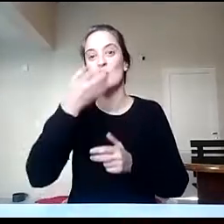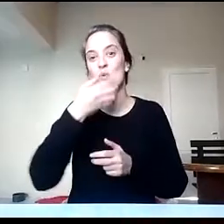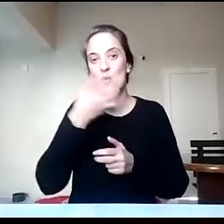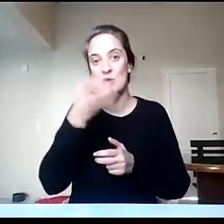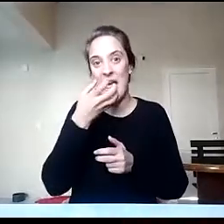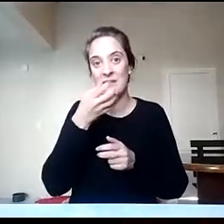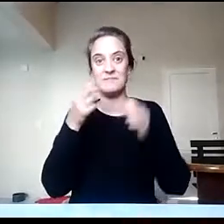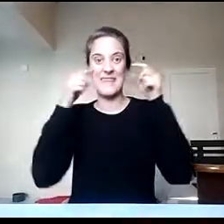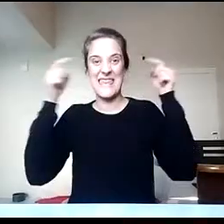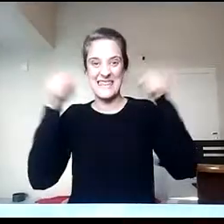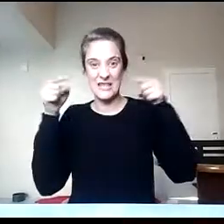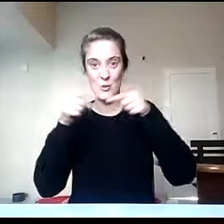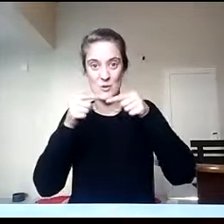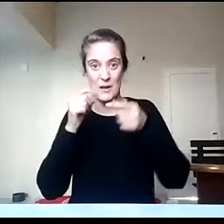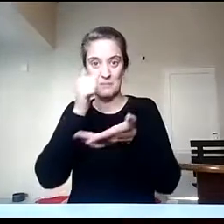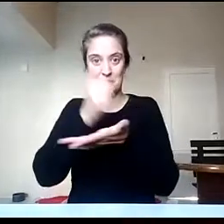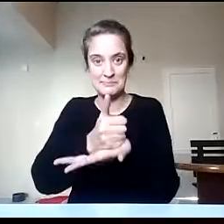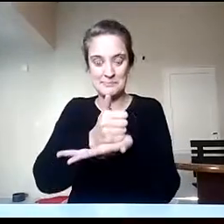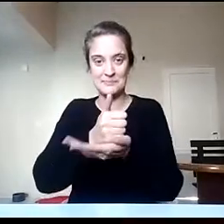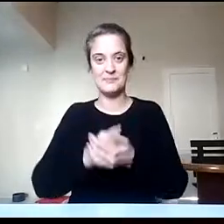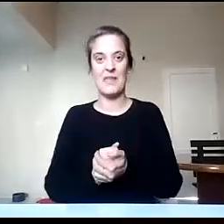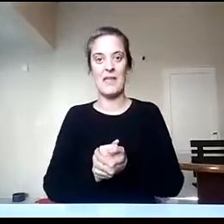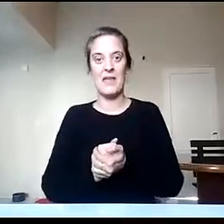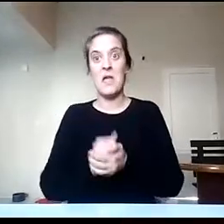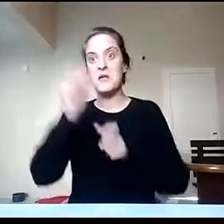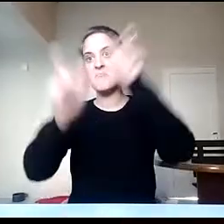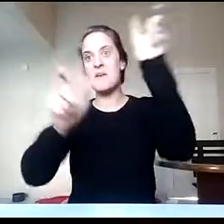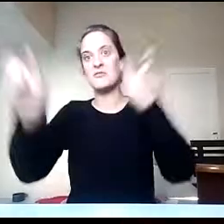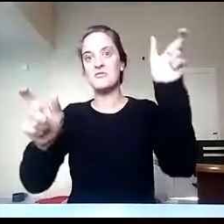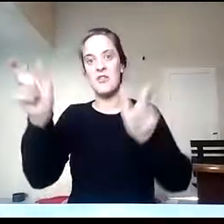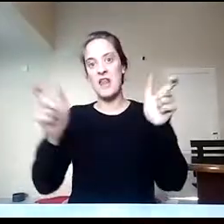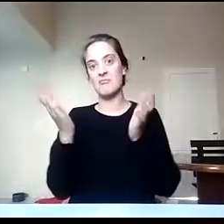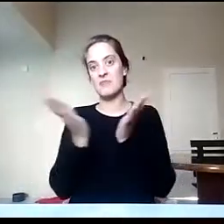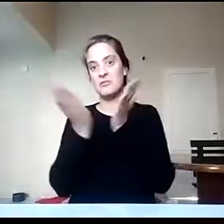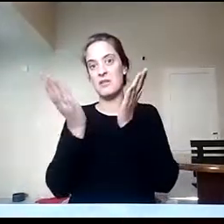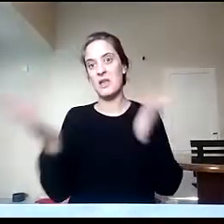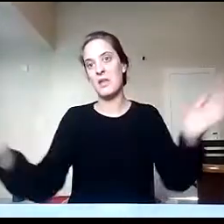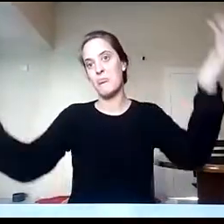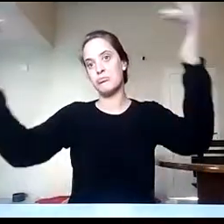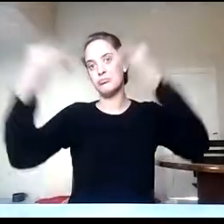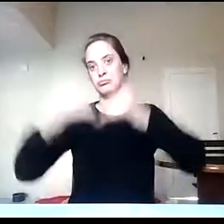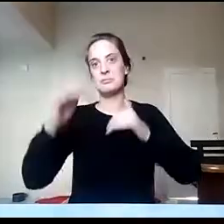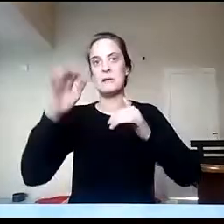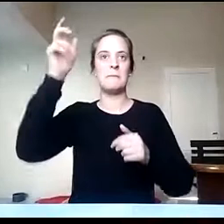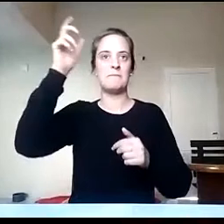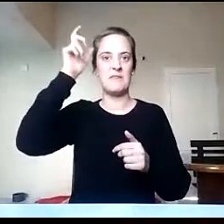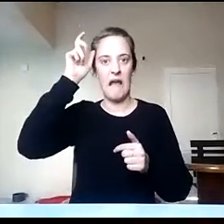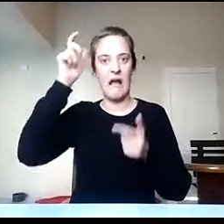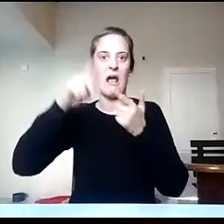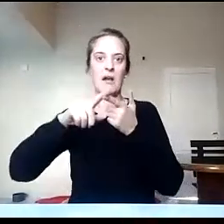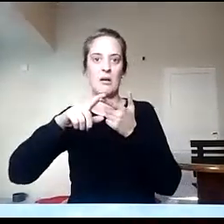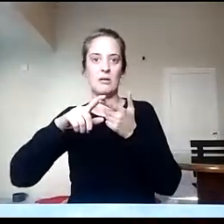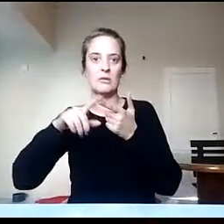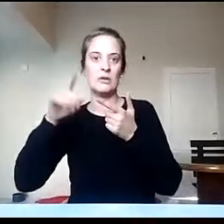tenemos estudiantes que vienen de diferentes partes de la zona, de San Carlos, de Tupungato, y del mismo Tunuyán,